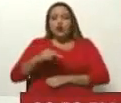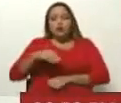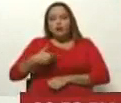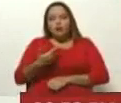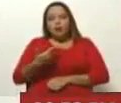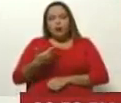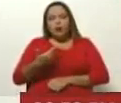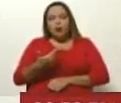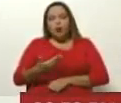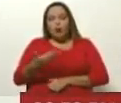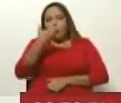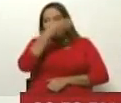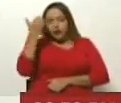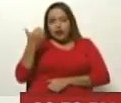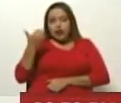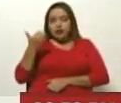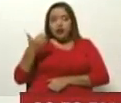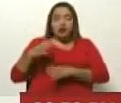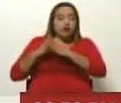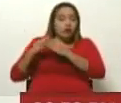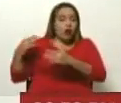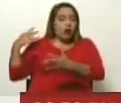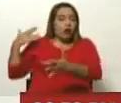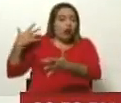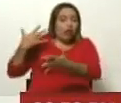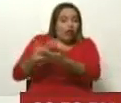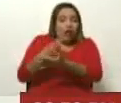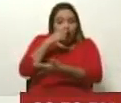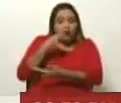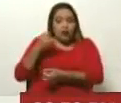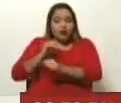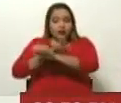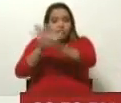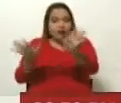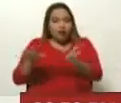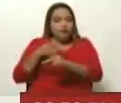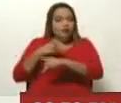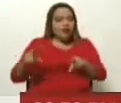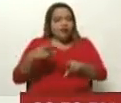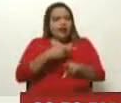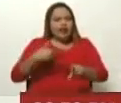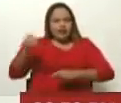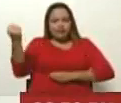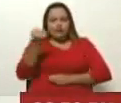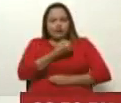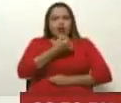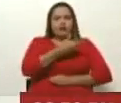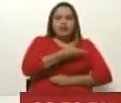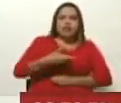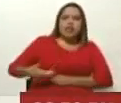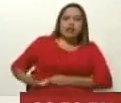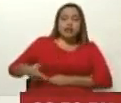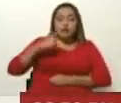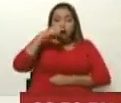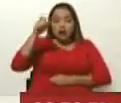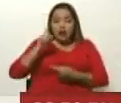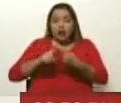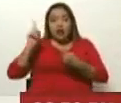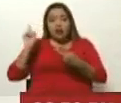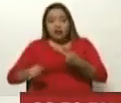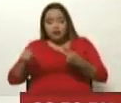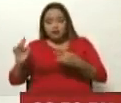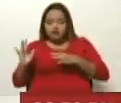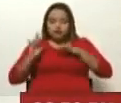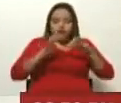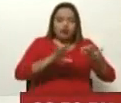dejar a un lado todo lo que ha sido evidente y que fue público y notorio el intento de manecido contra el presidente Nicolás Maduro, el intento de ingreso